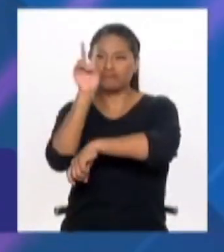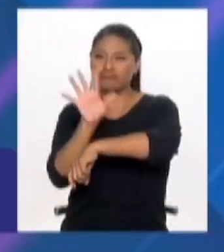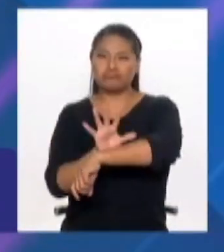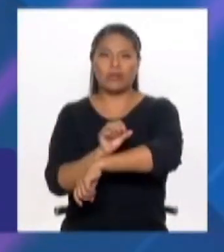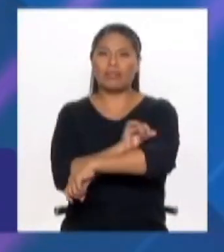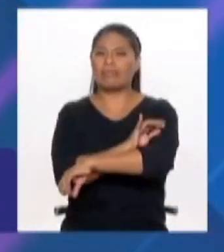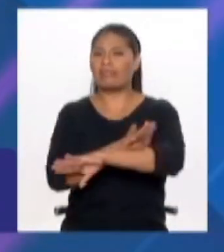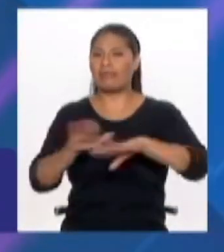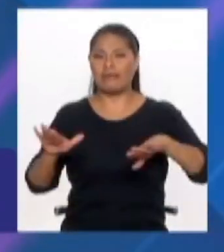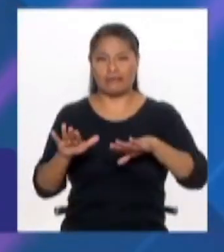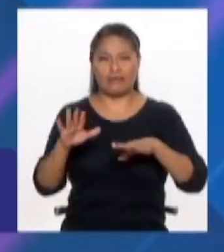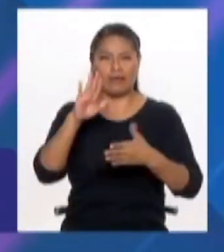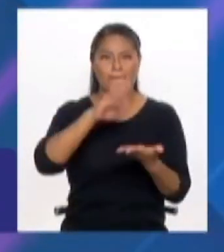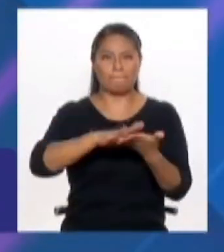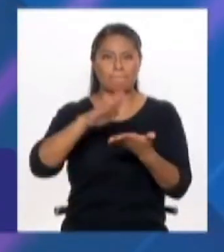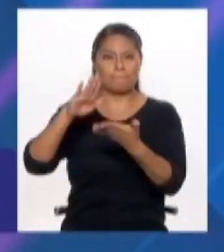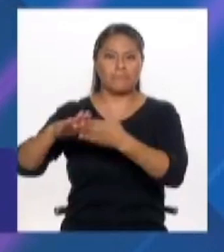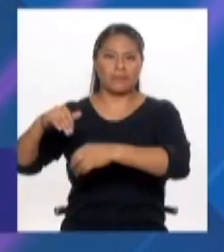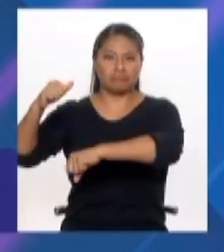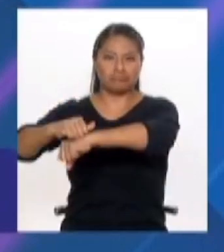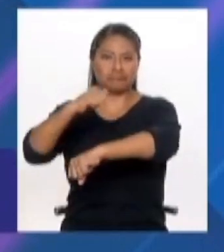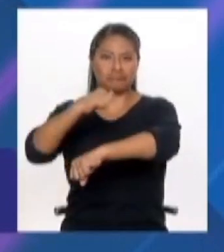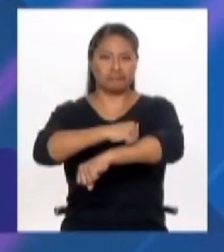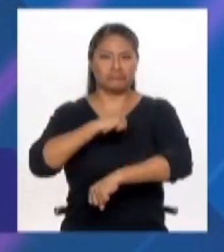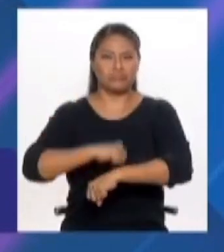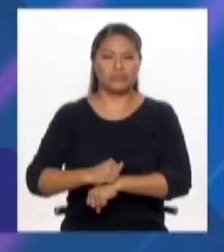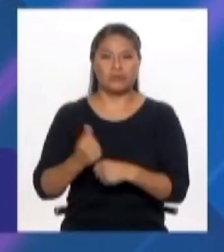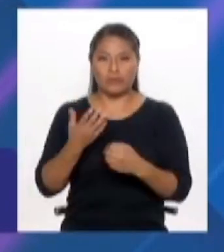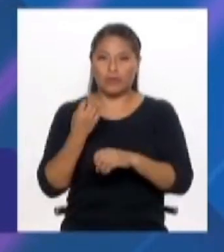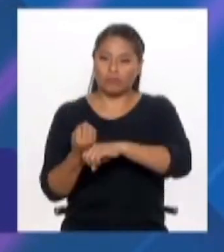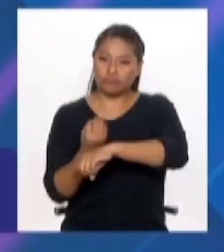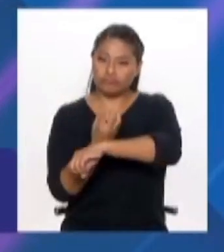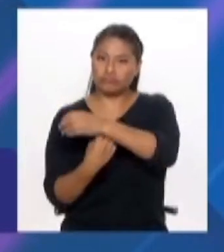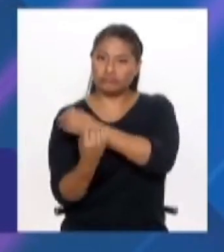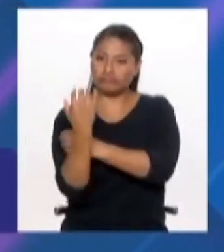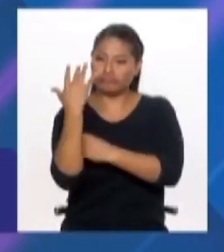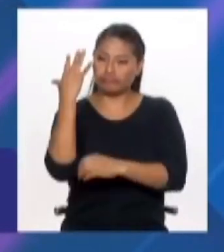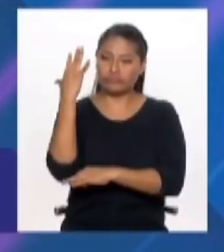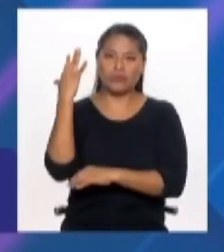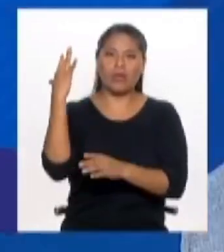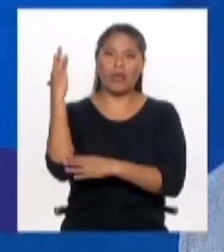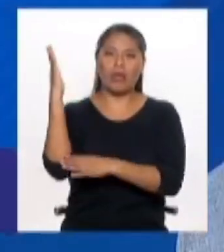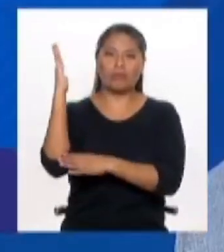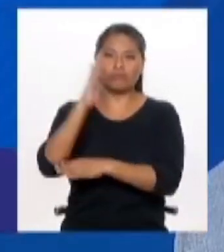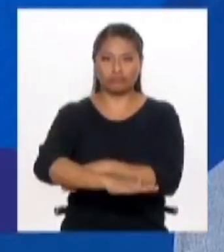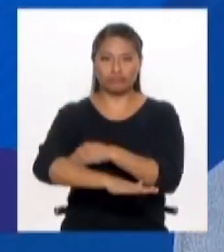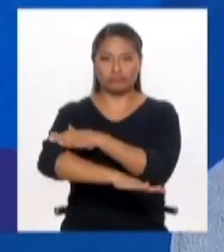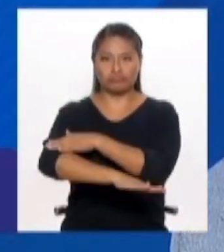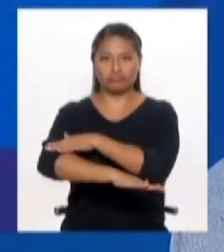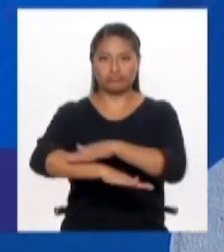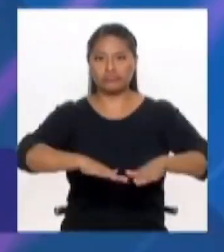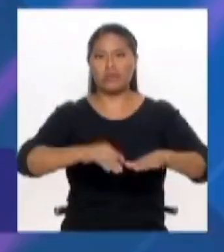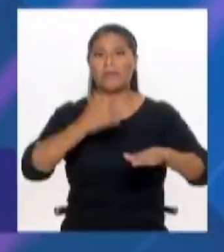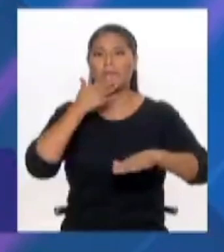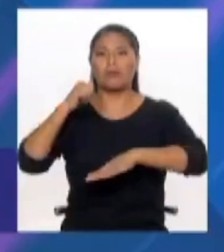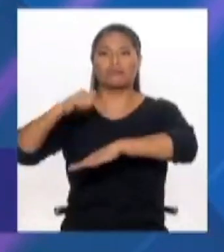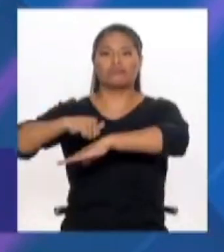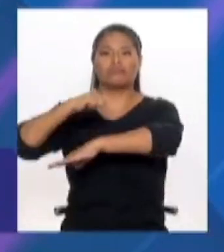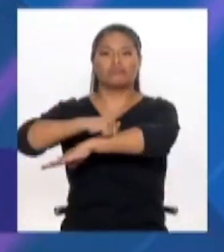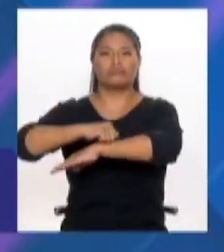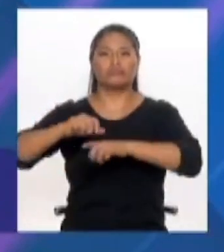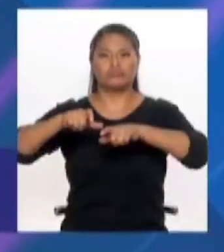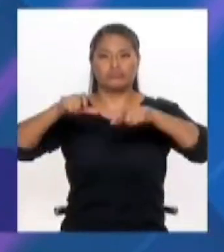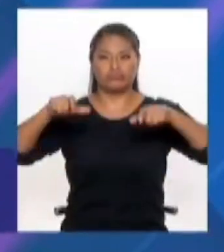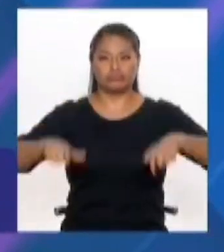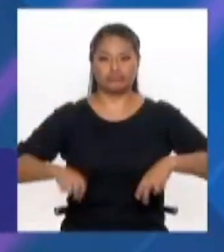cemento? O sea, yo he visto eso, ¿no? En vez de que exista el árbol, se tumban al árbol y alcen una banca. O sea,